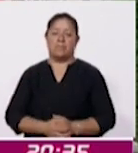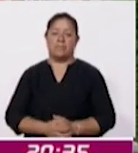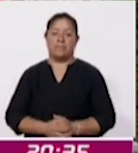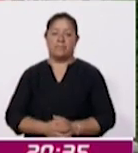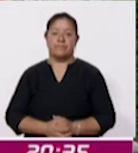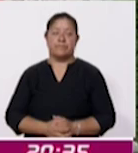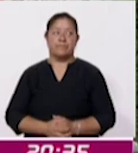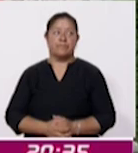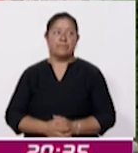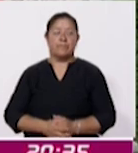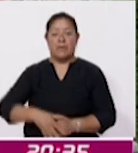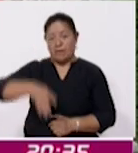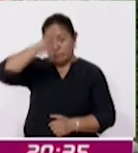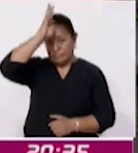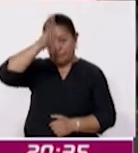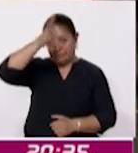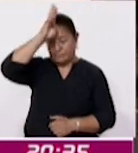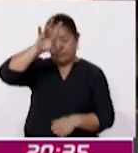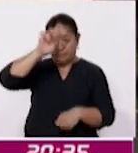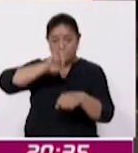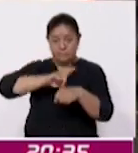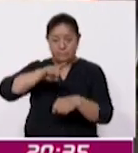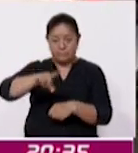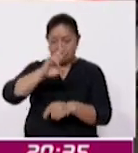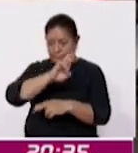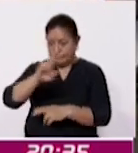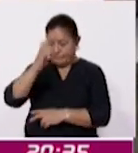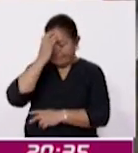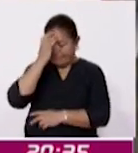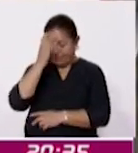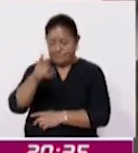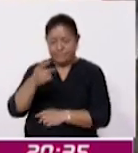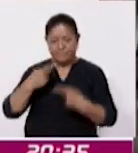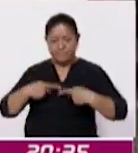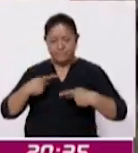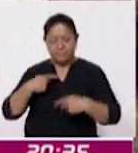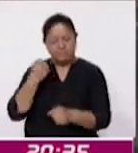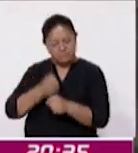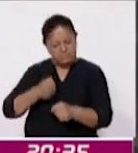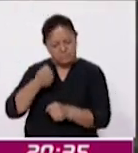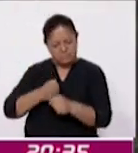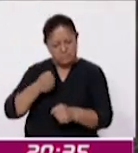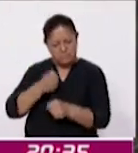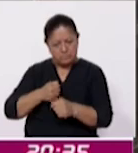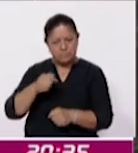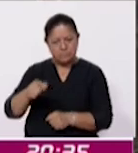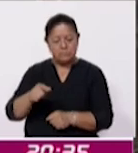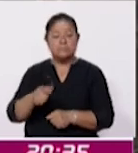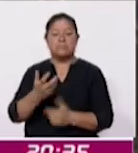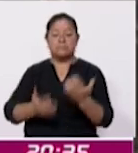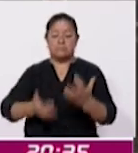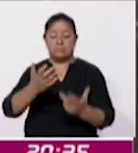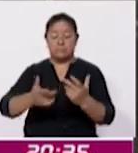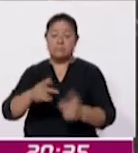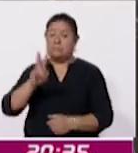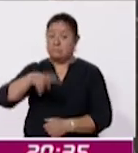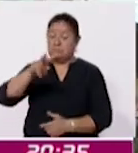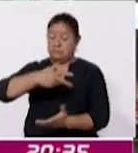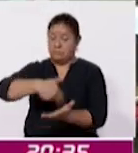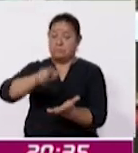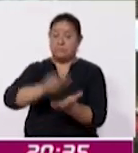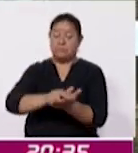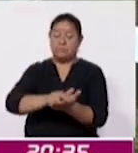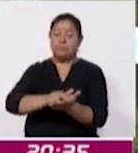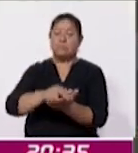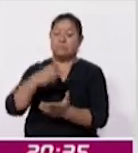El Día del Bombero es un homenaje a quienes trabajan en la lucha contra el fuego, auténticos héroes que arriesgan su vida para